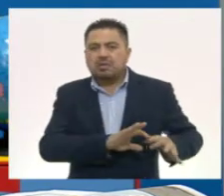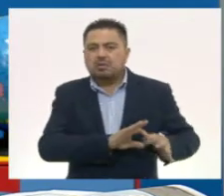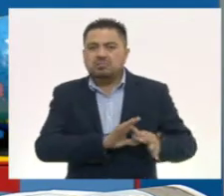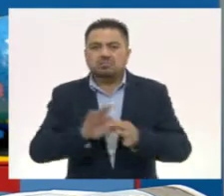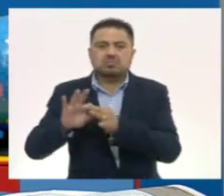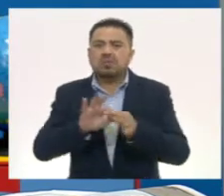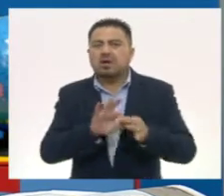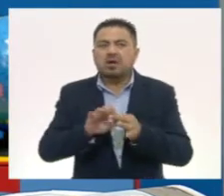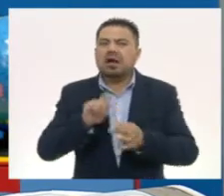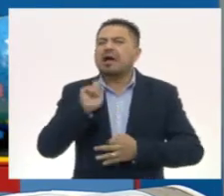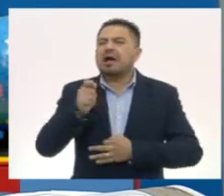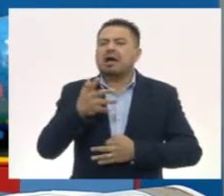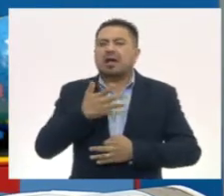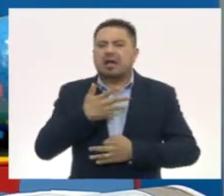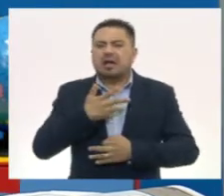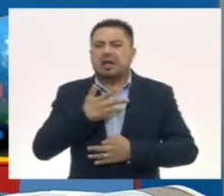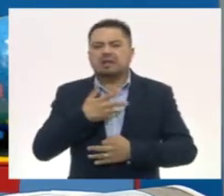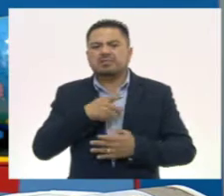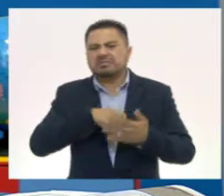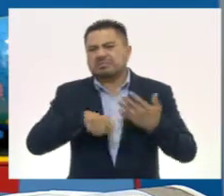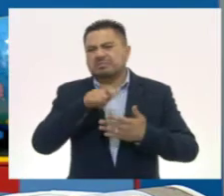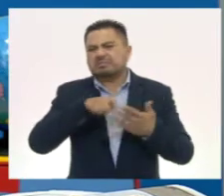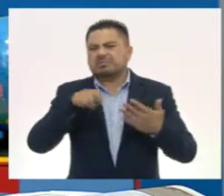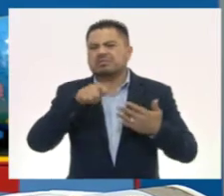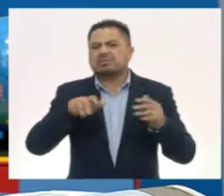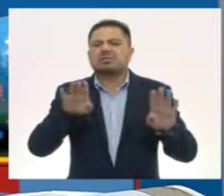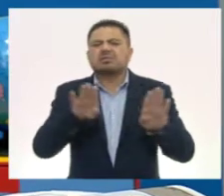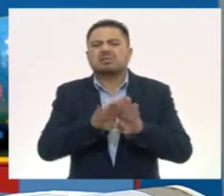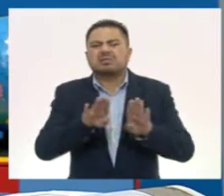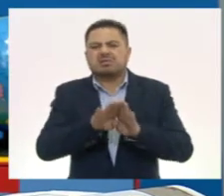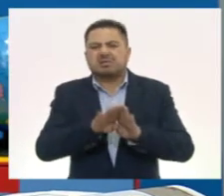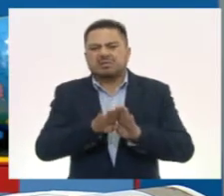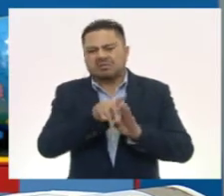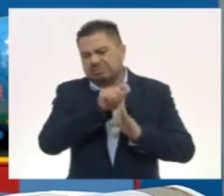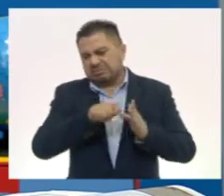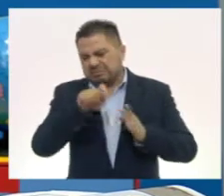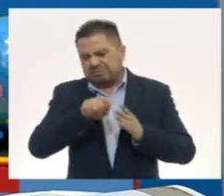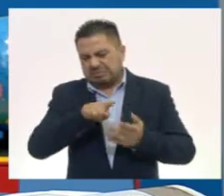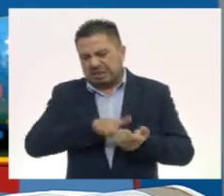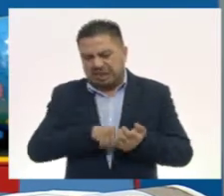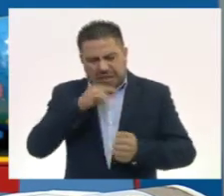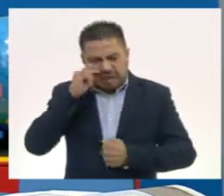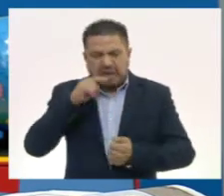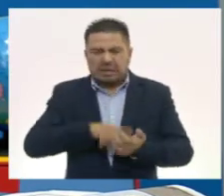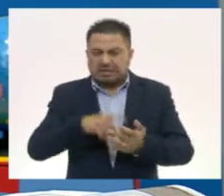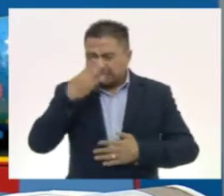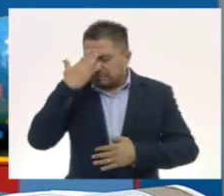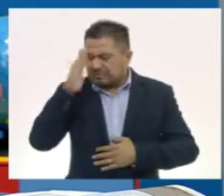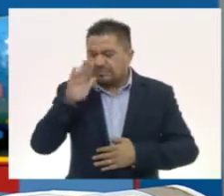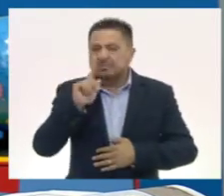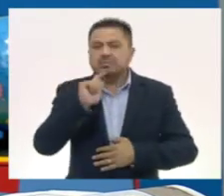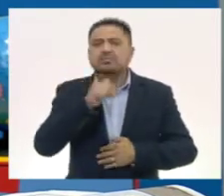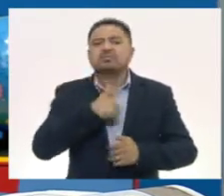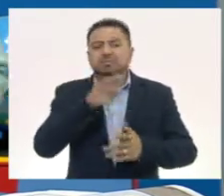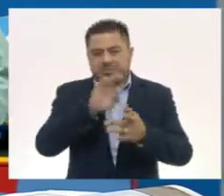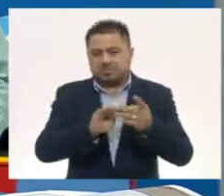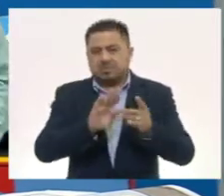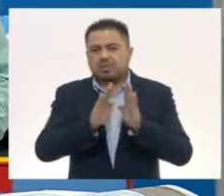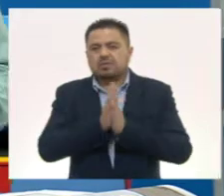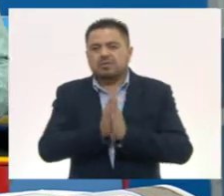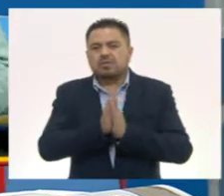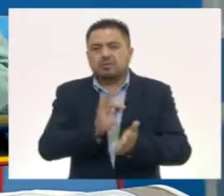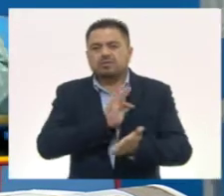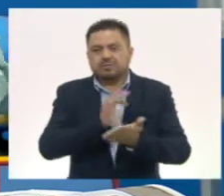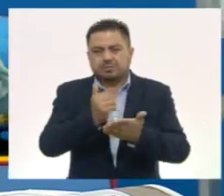Tienen glifos, o sea que es una escritura jeroglífica también. Así es. Para lo consiguiente, te voy a pedir que me ayudes